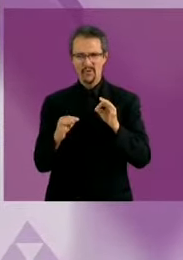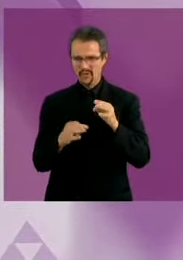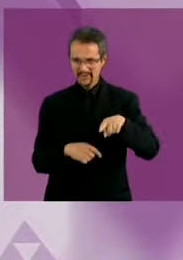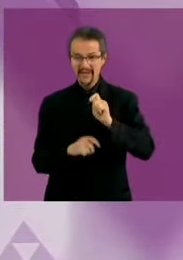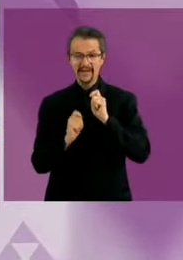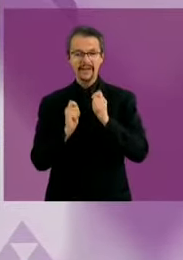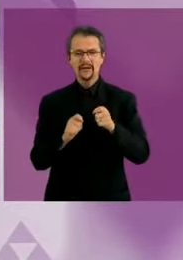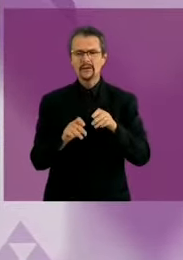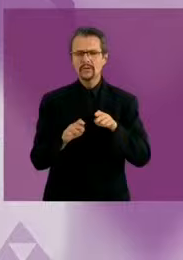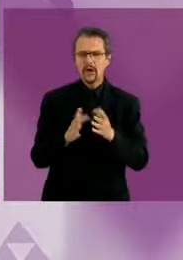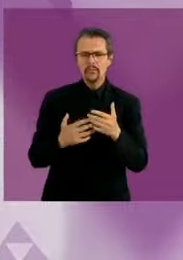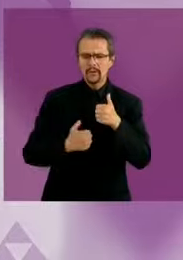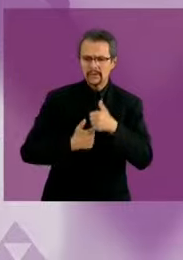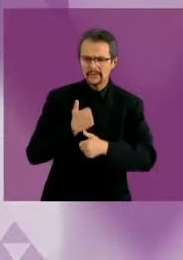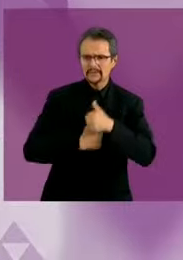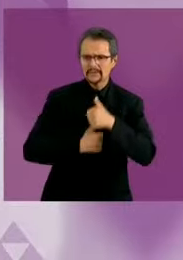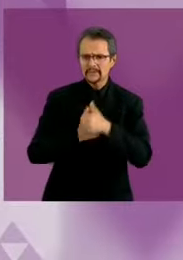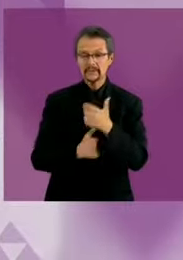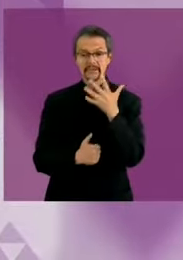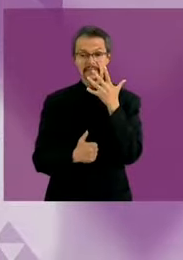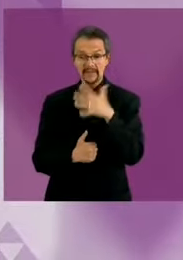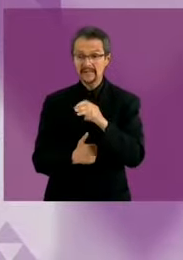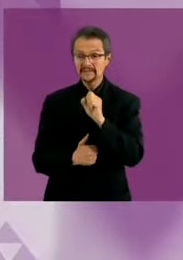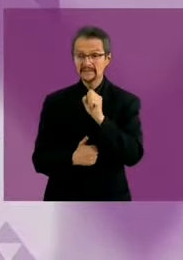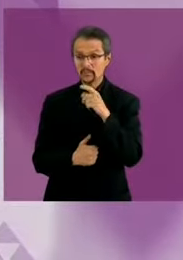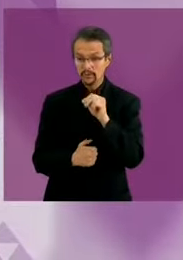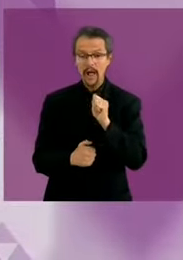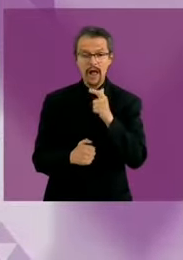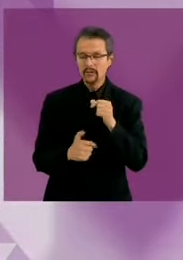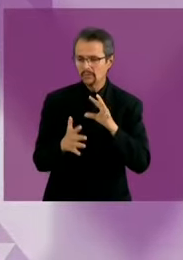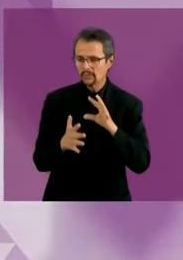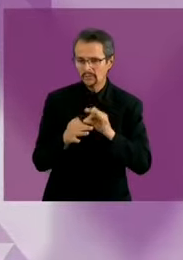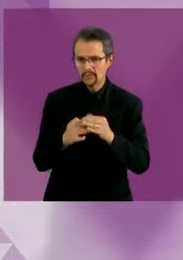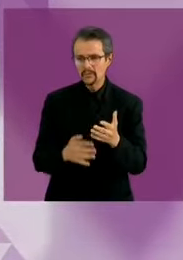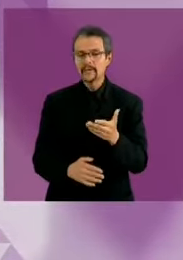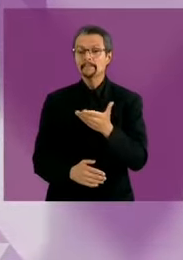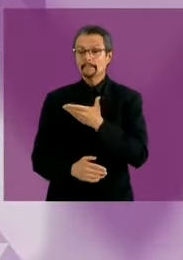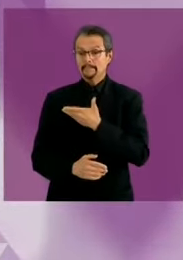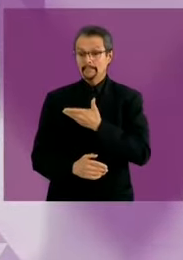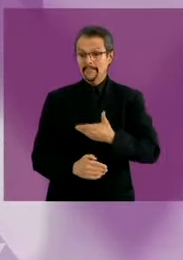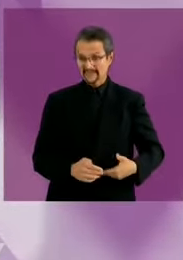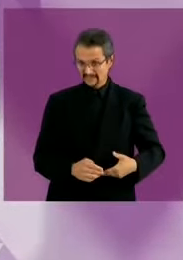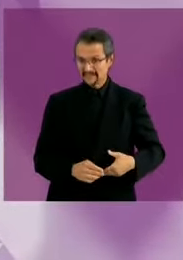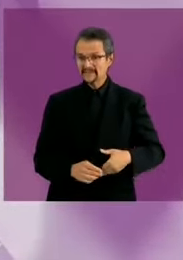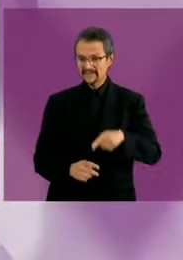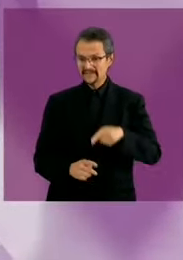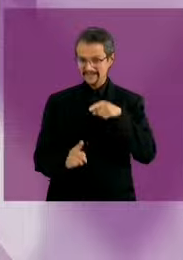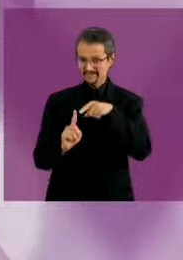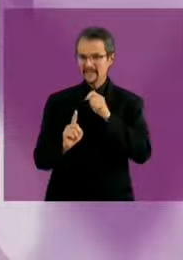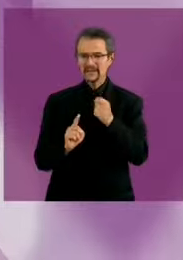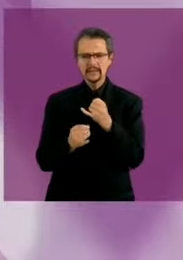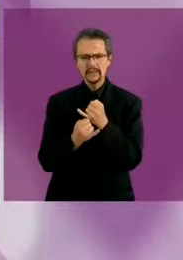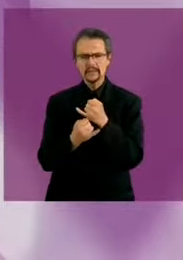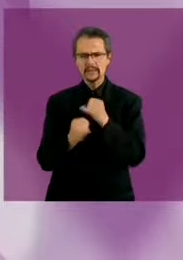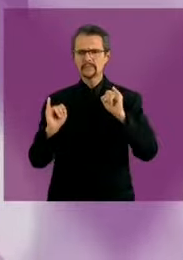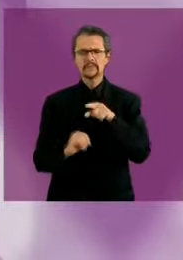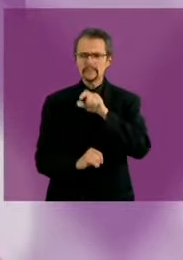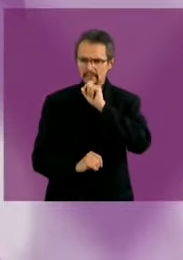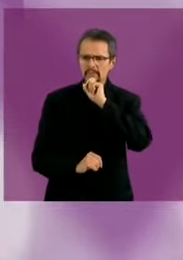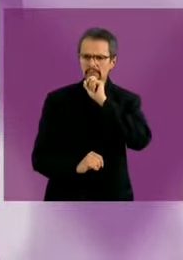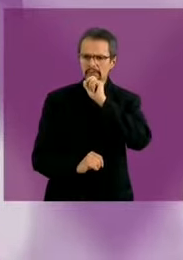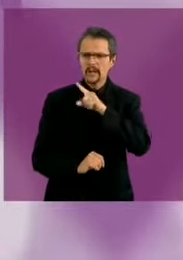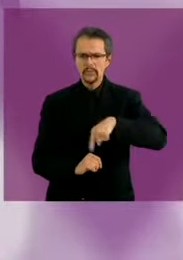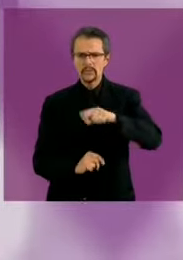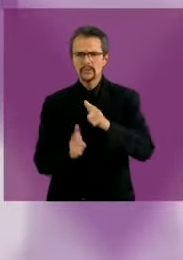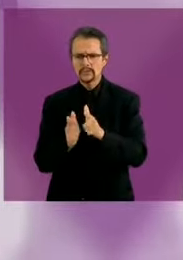¿Diez segundos? ¿Algo? Autonomía del presidente de la República, sea quien sea, y autonomía de la partidocracia y de